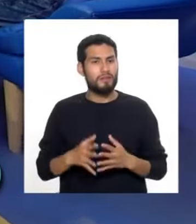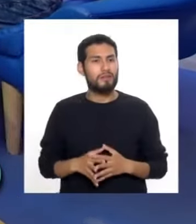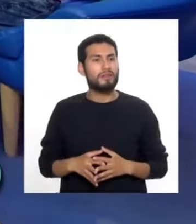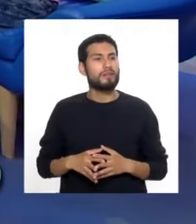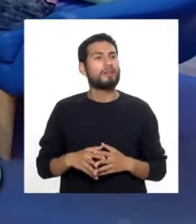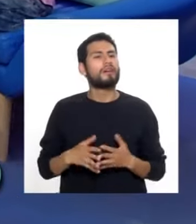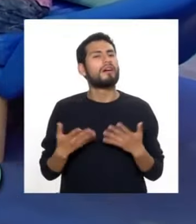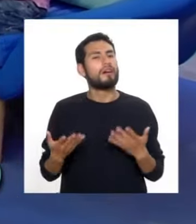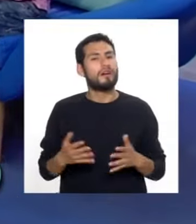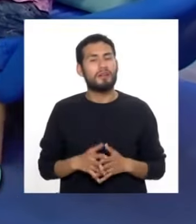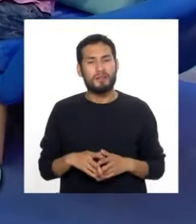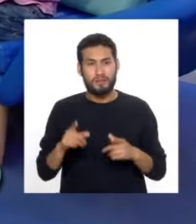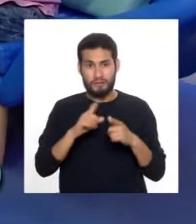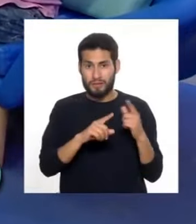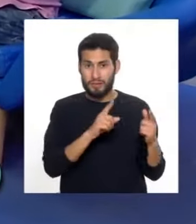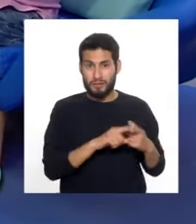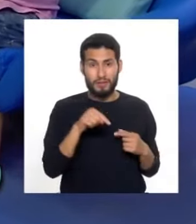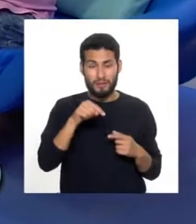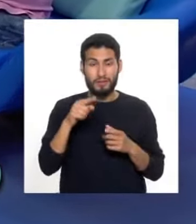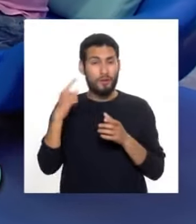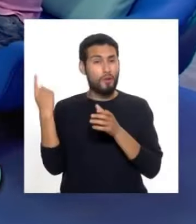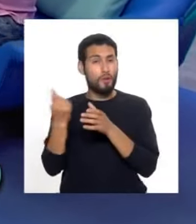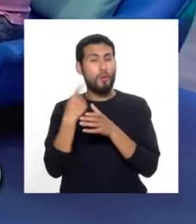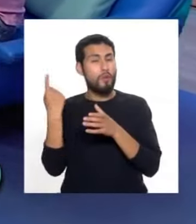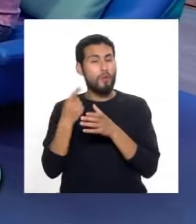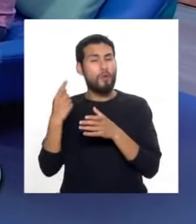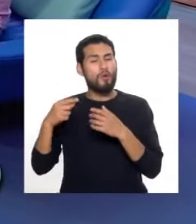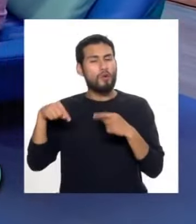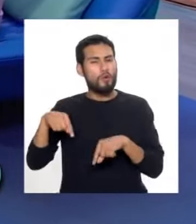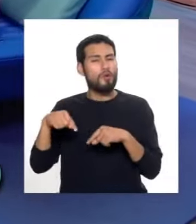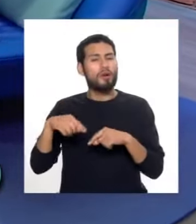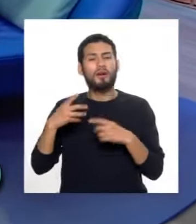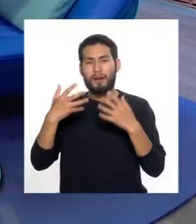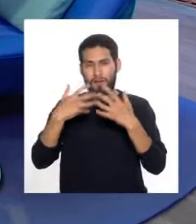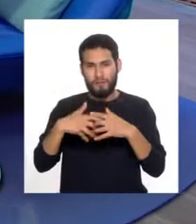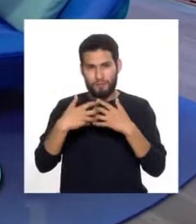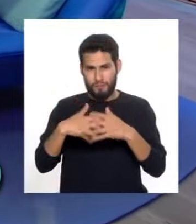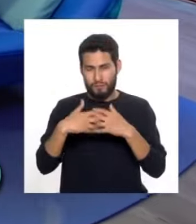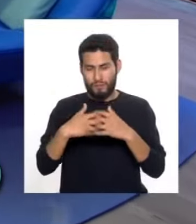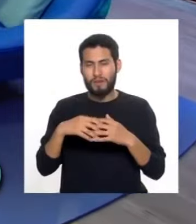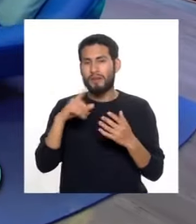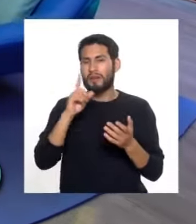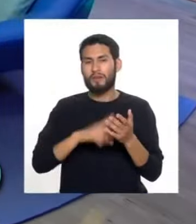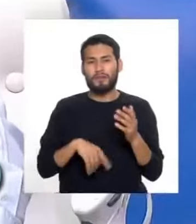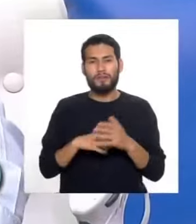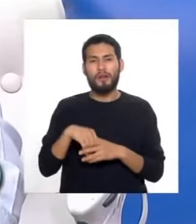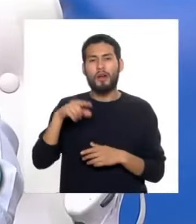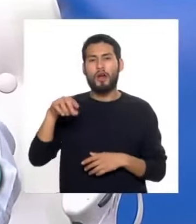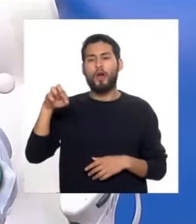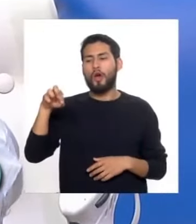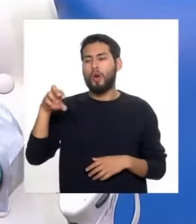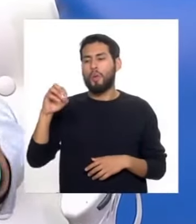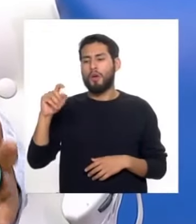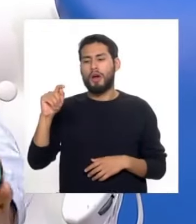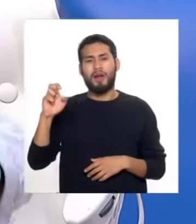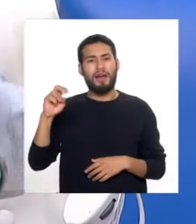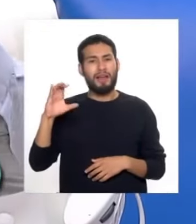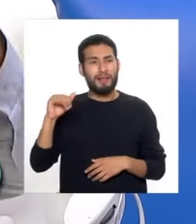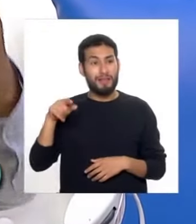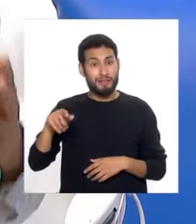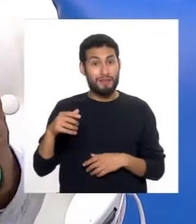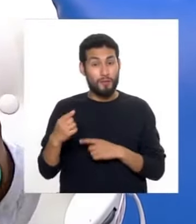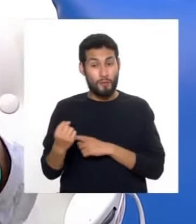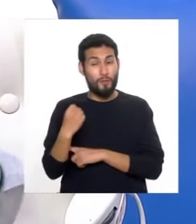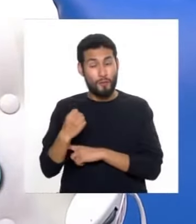Entonces, cada artefacto tiene una característica de fábrica, que es la potencia. Cuanto más